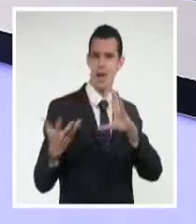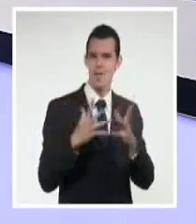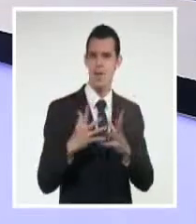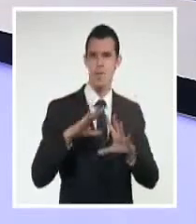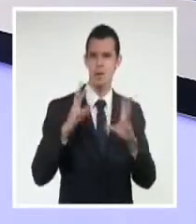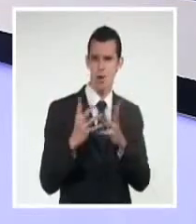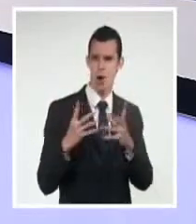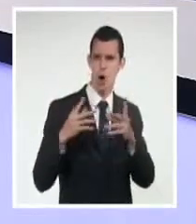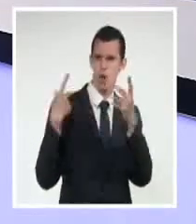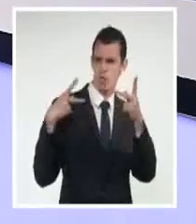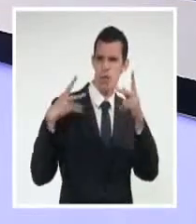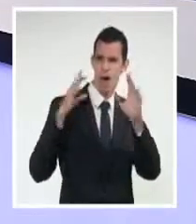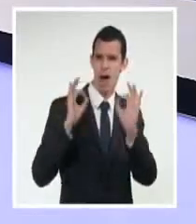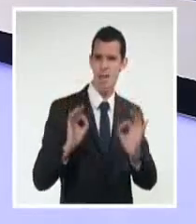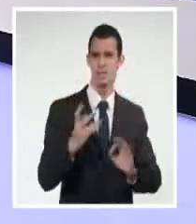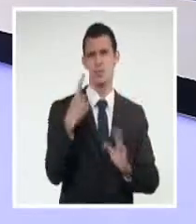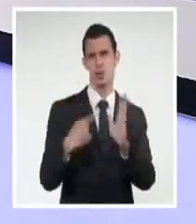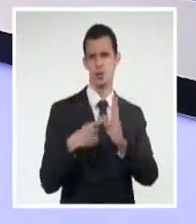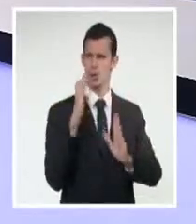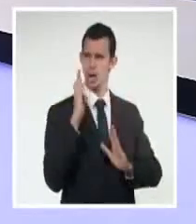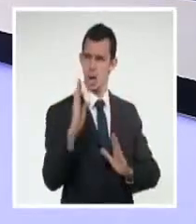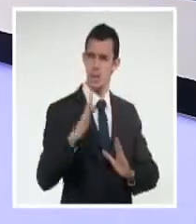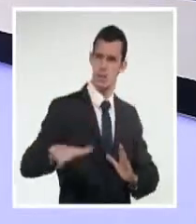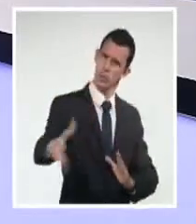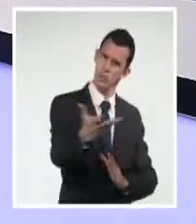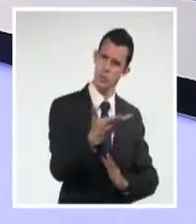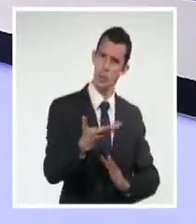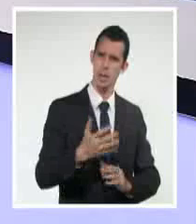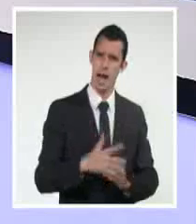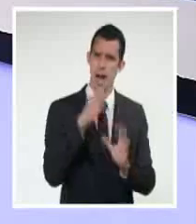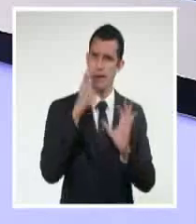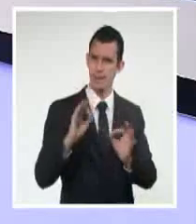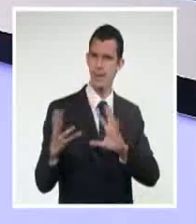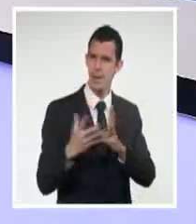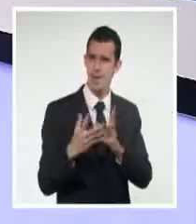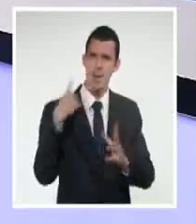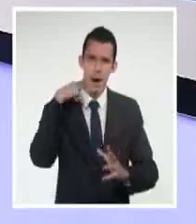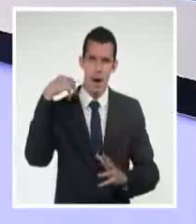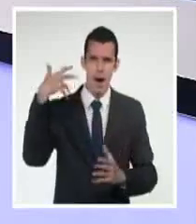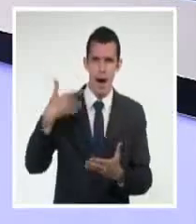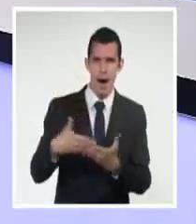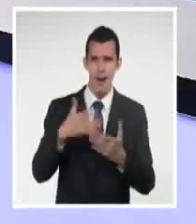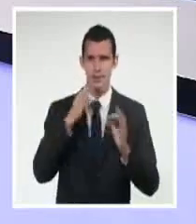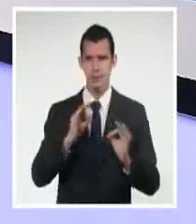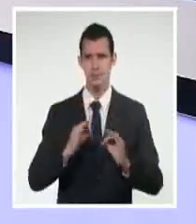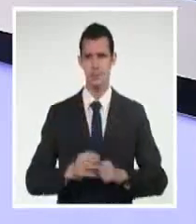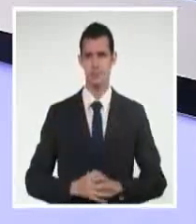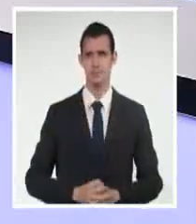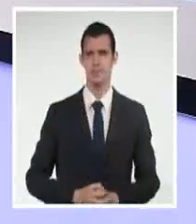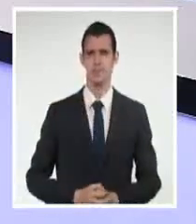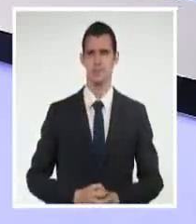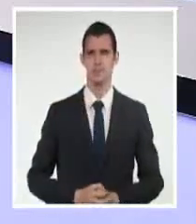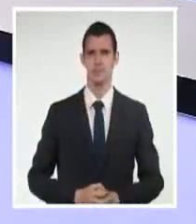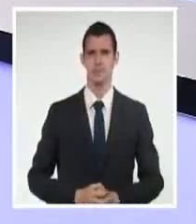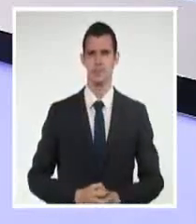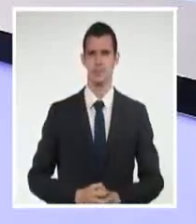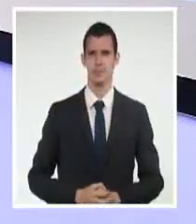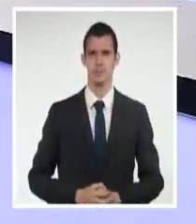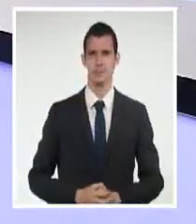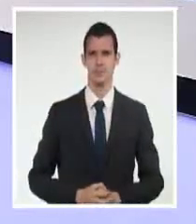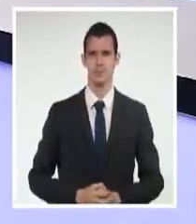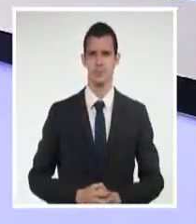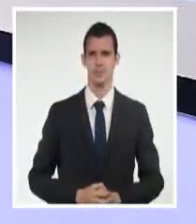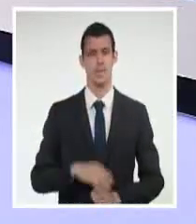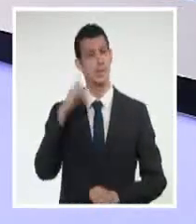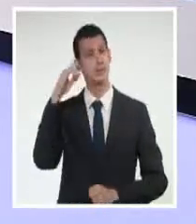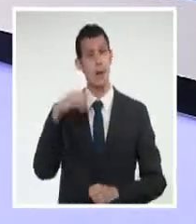respeto a la audiencia, eso es lo que ha caracterizado su paso por el noticiero. Sobre él los enemigos de Cuba han